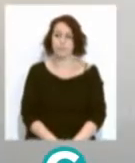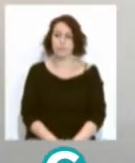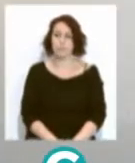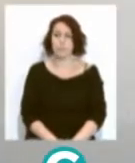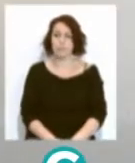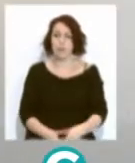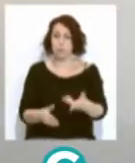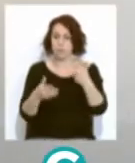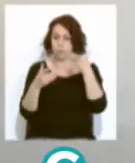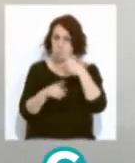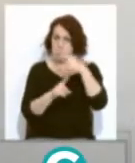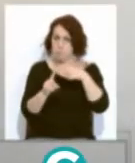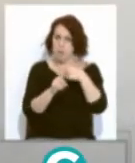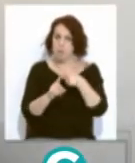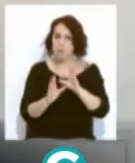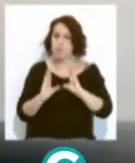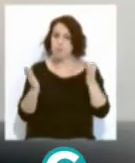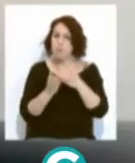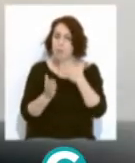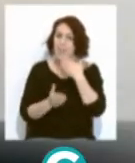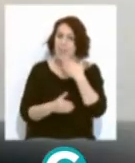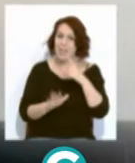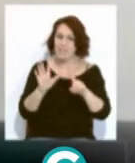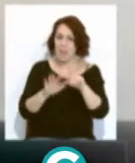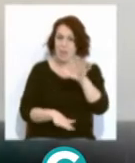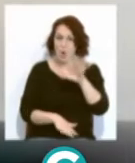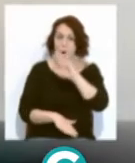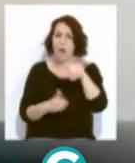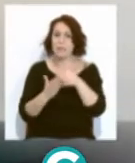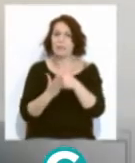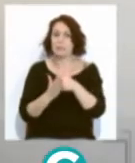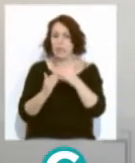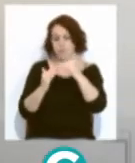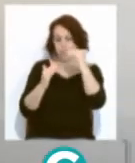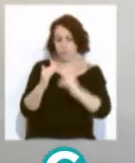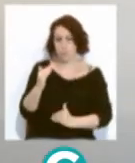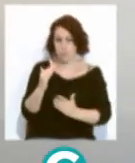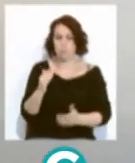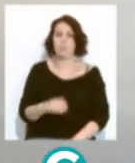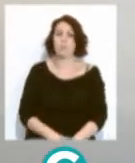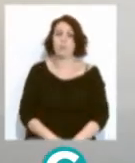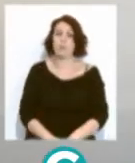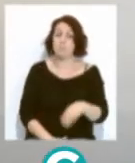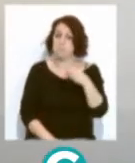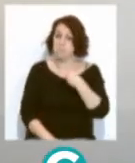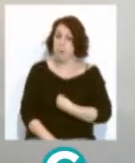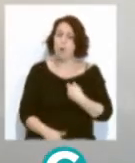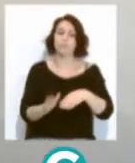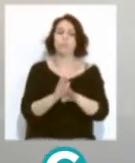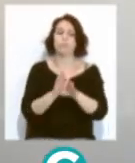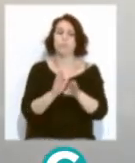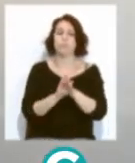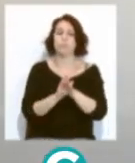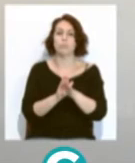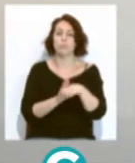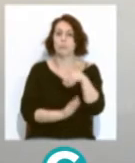...más al grupo etario de edad de 65 hacia abajo. A su vez, continuaremos con